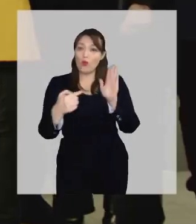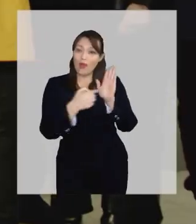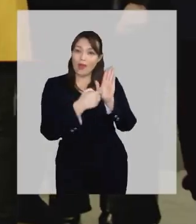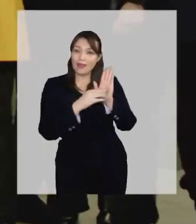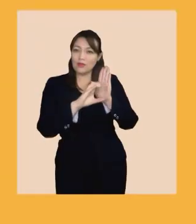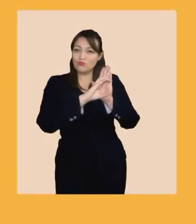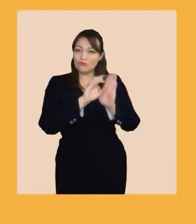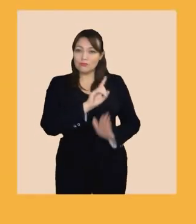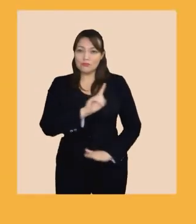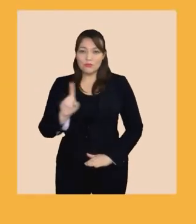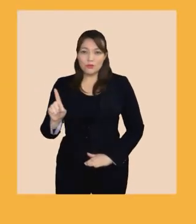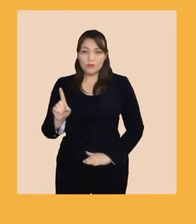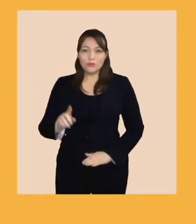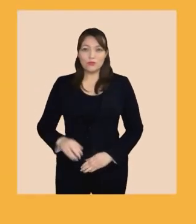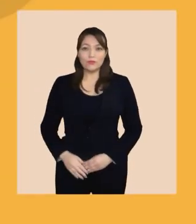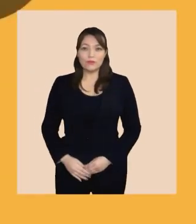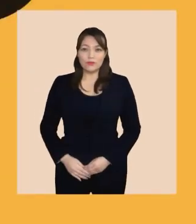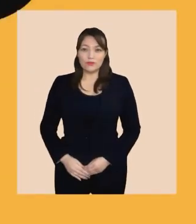es la vida!